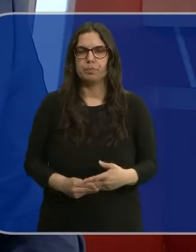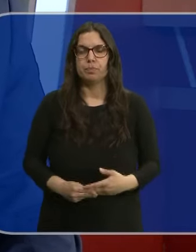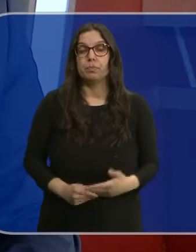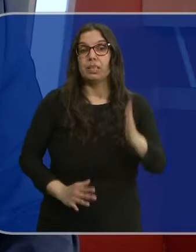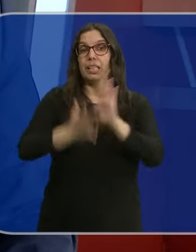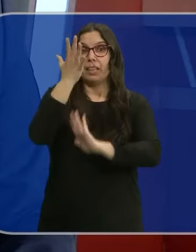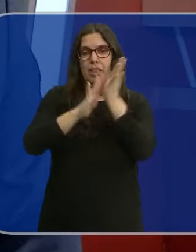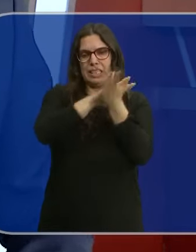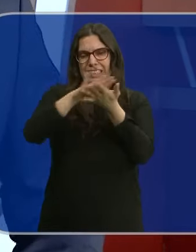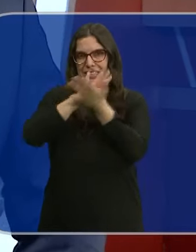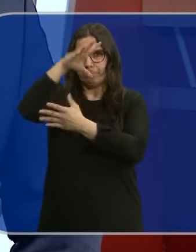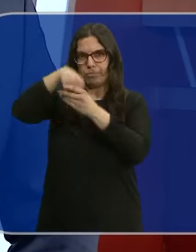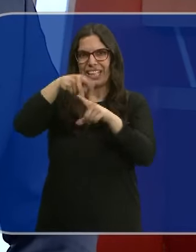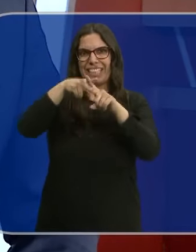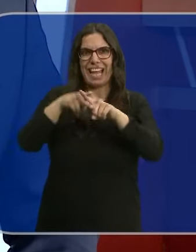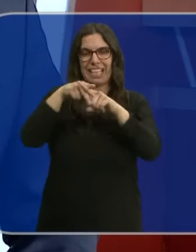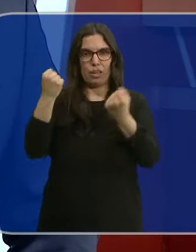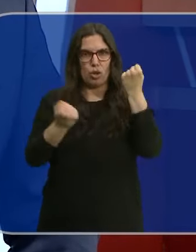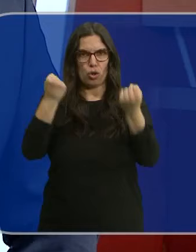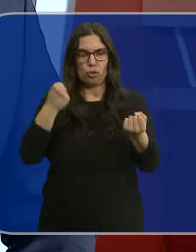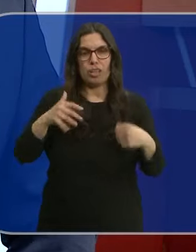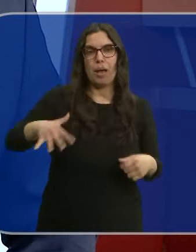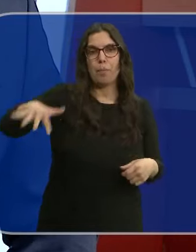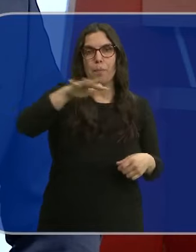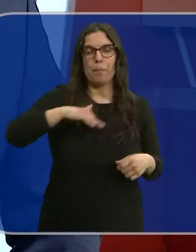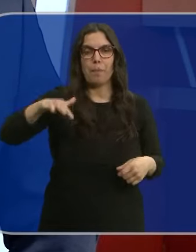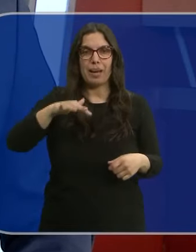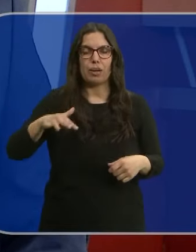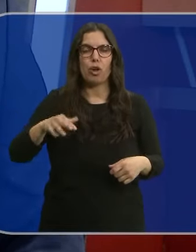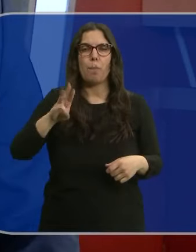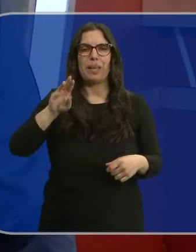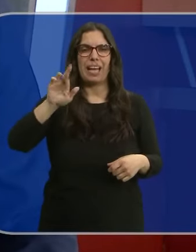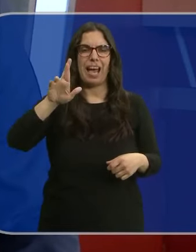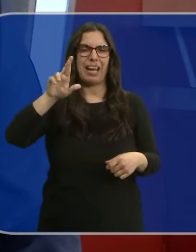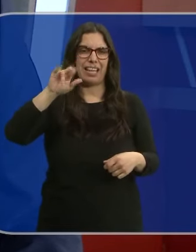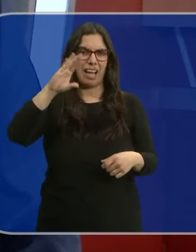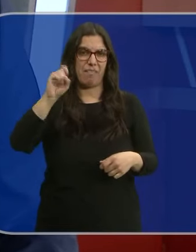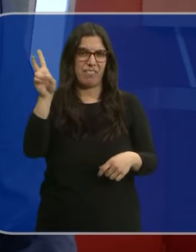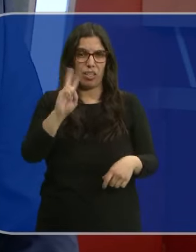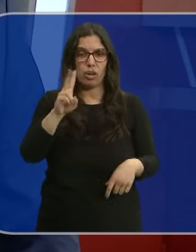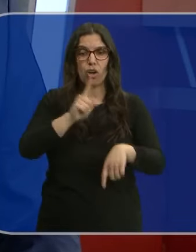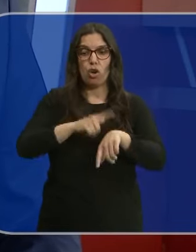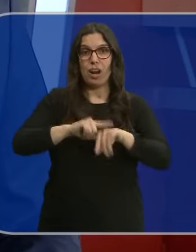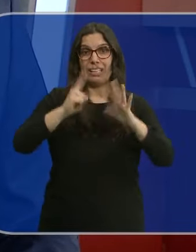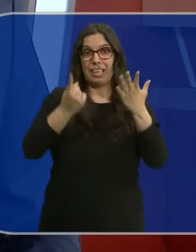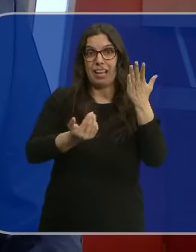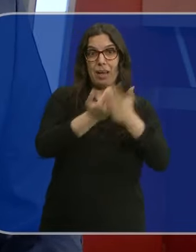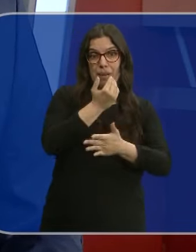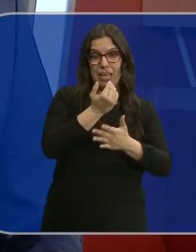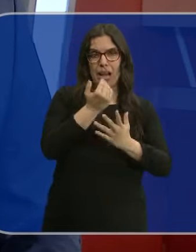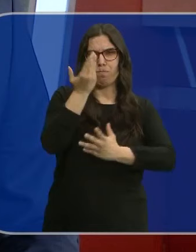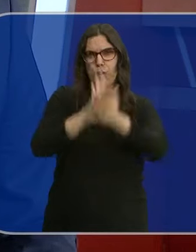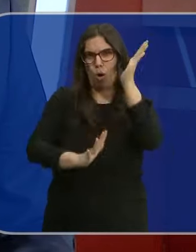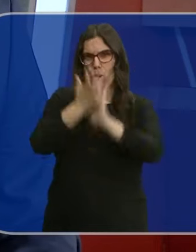Un incendio ha calcinado el interior de un taller mecánico en el barrio de Los Santos Pilarica de Valladolid. Comenzó a las 6 de la mañana y hasta allí se tuvieron que